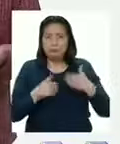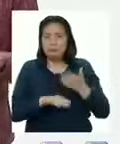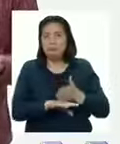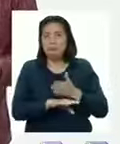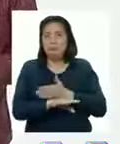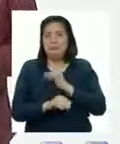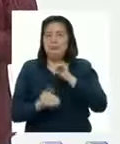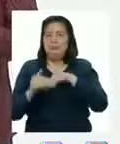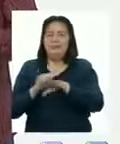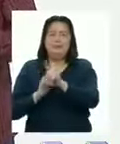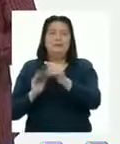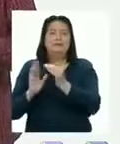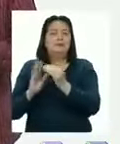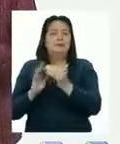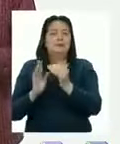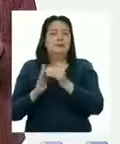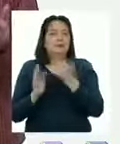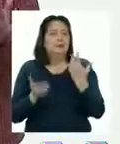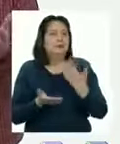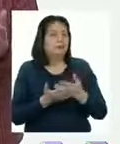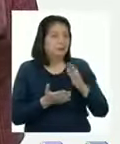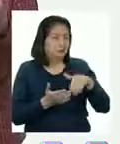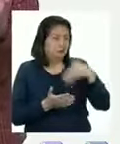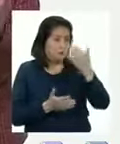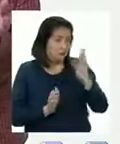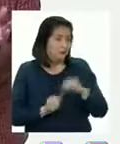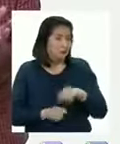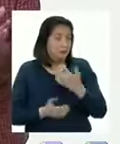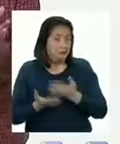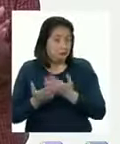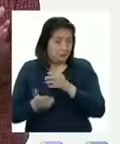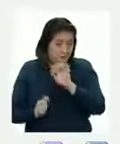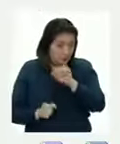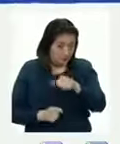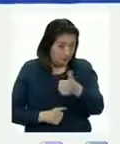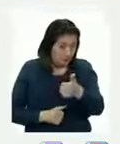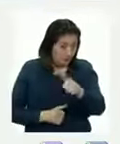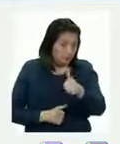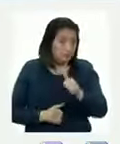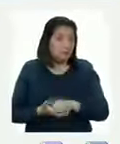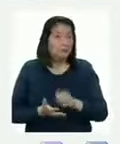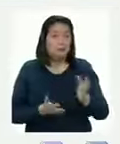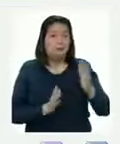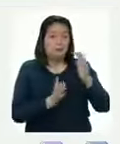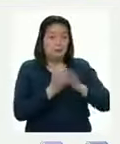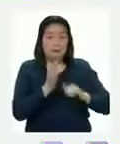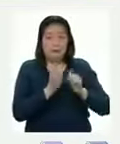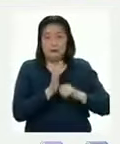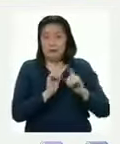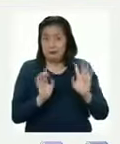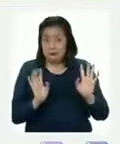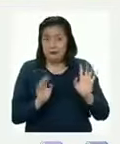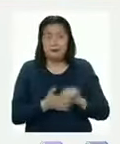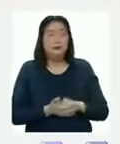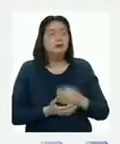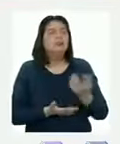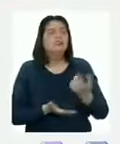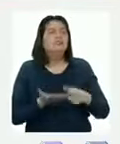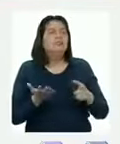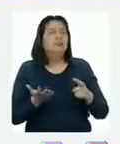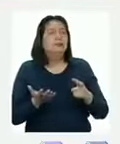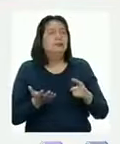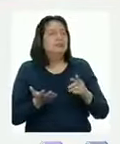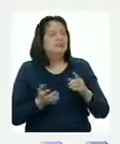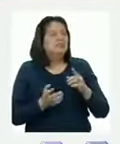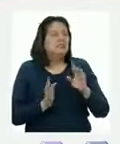avanzando en casa y lo cotejamos en el siguiente programa ¿Qué les parece? Para restar, cambio, la estrategia